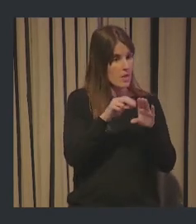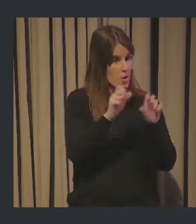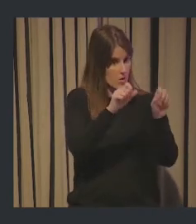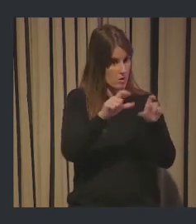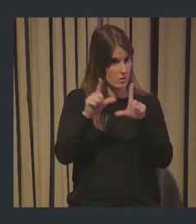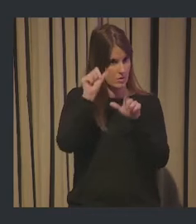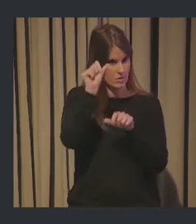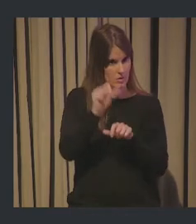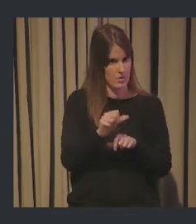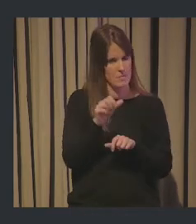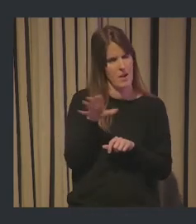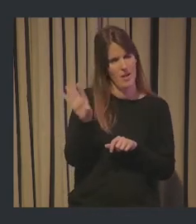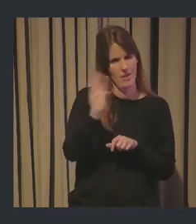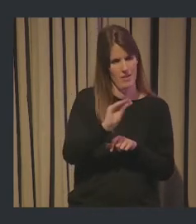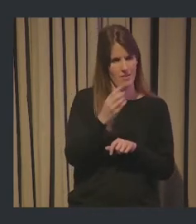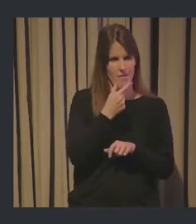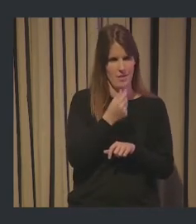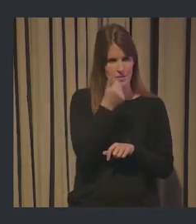favor.